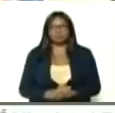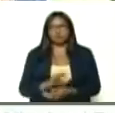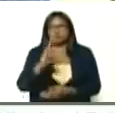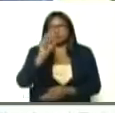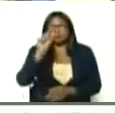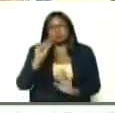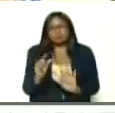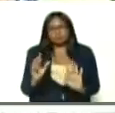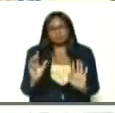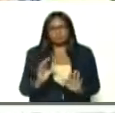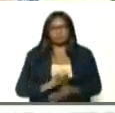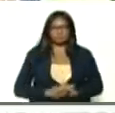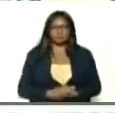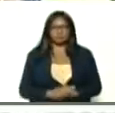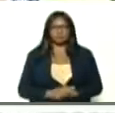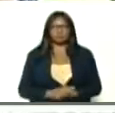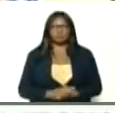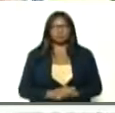pequeños,